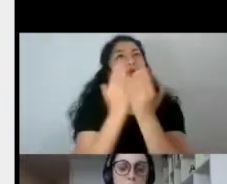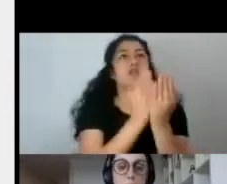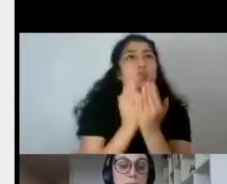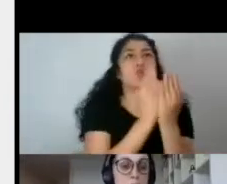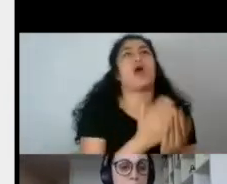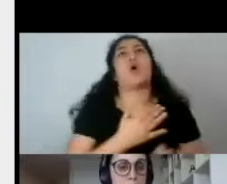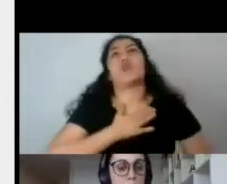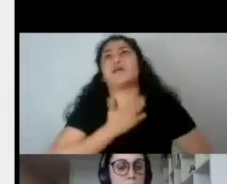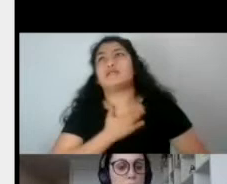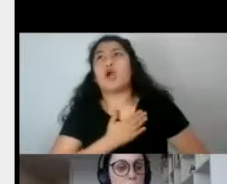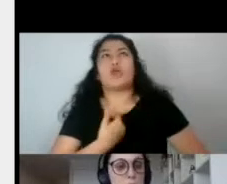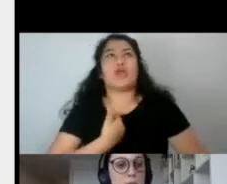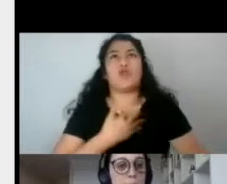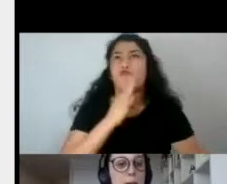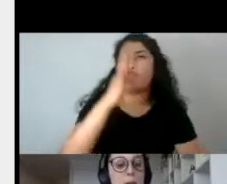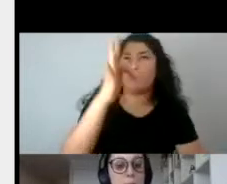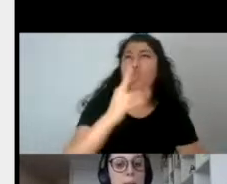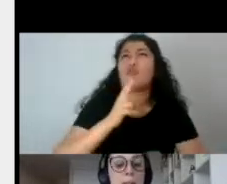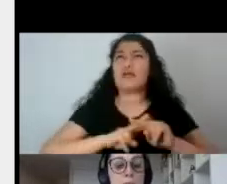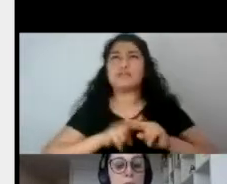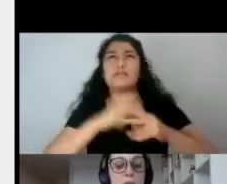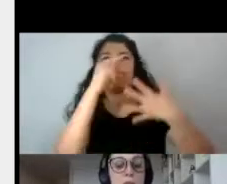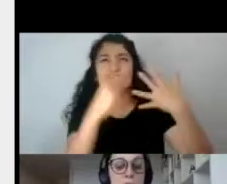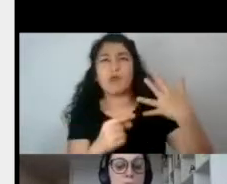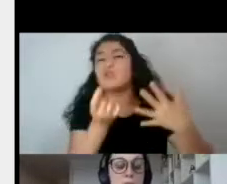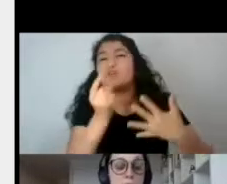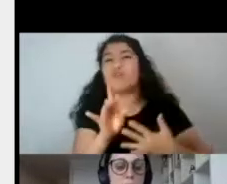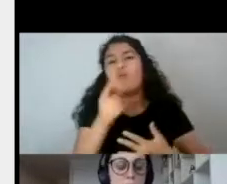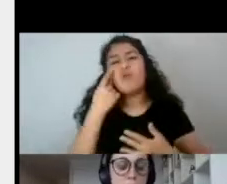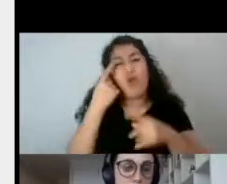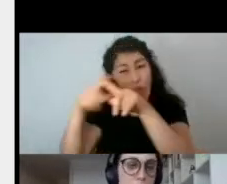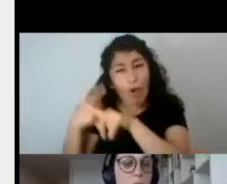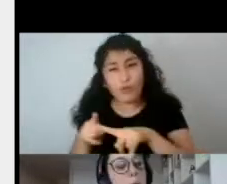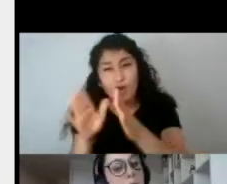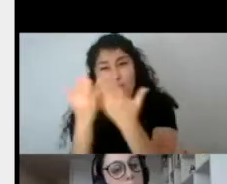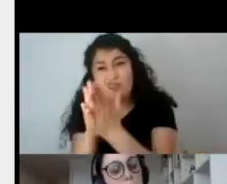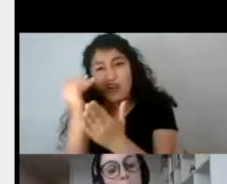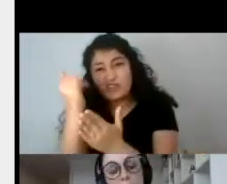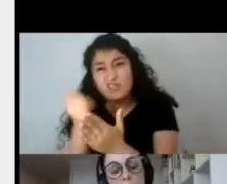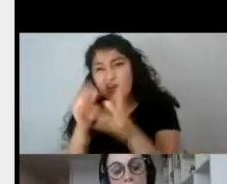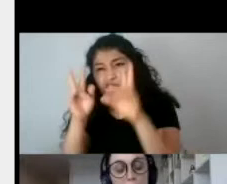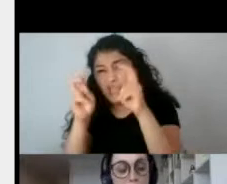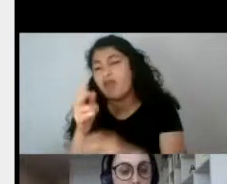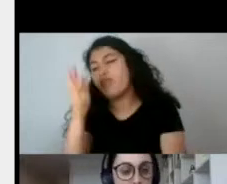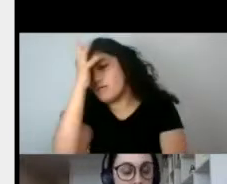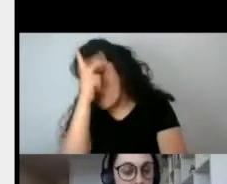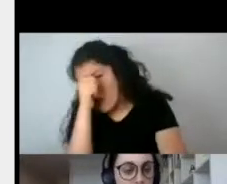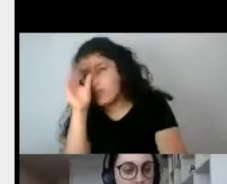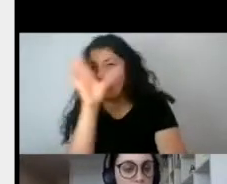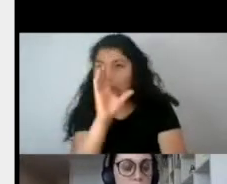realizarse, Sino que todo giraba nuevamente en torno a este triángulo amoroso a encontrar el amor.